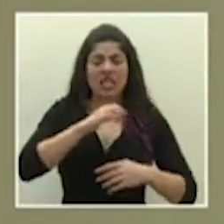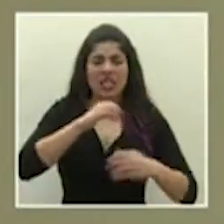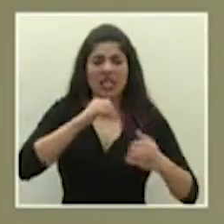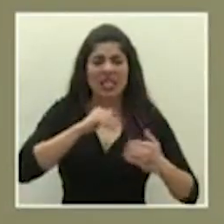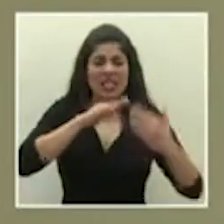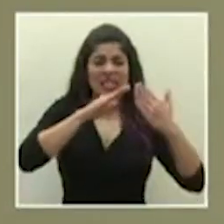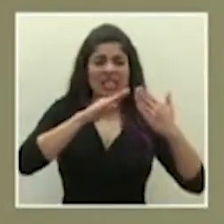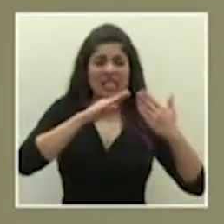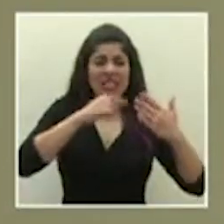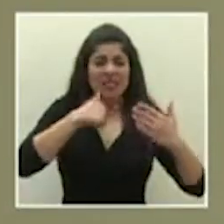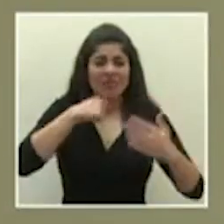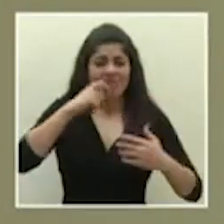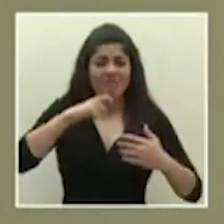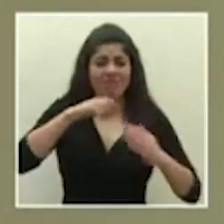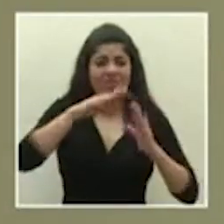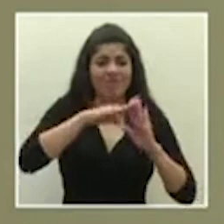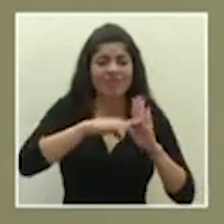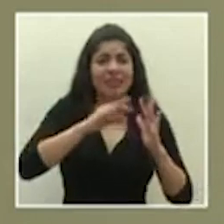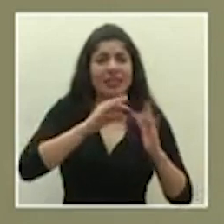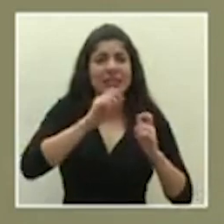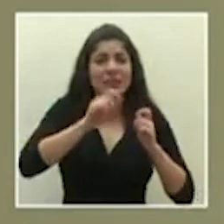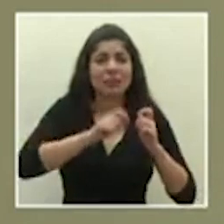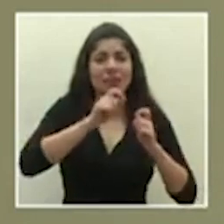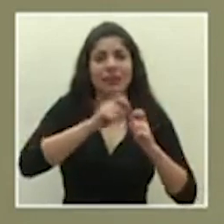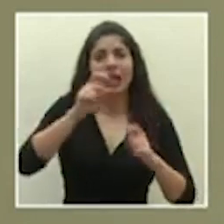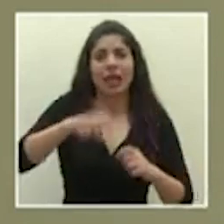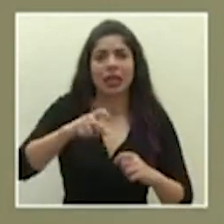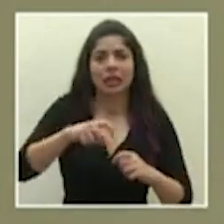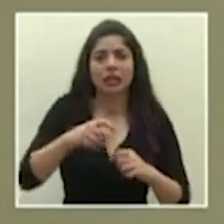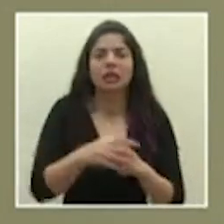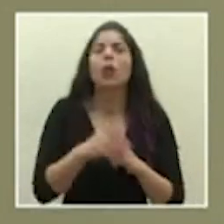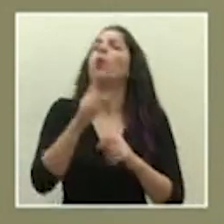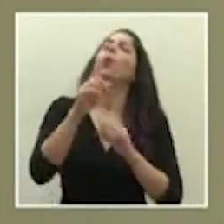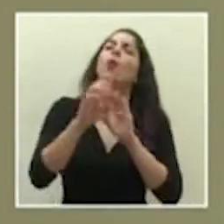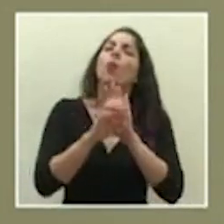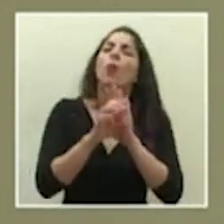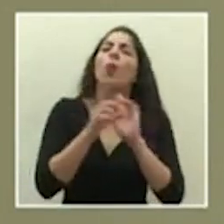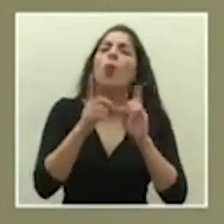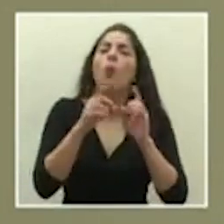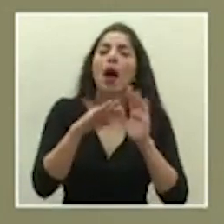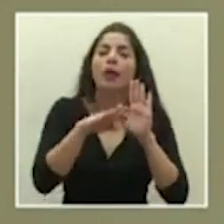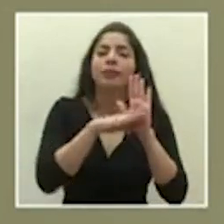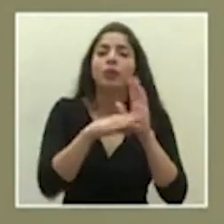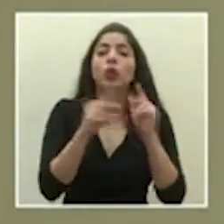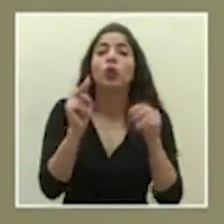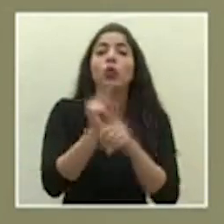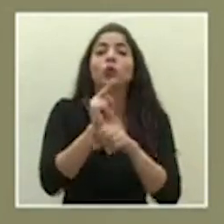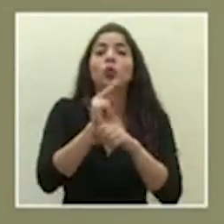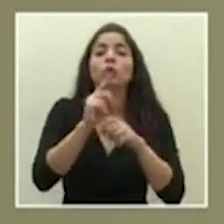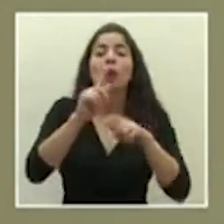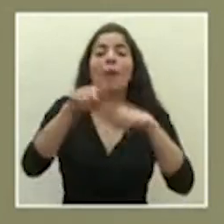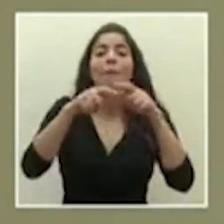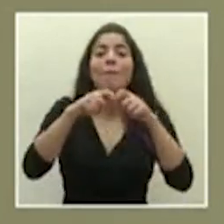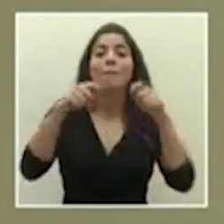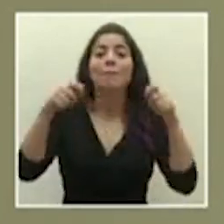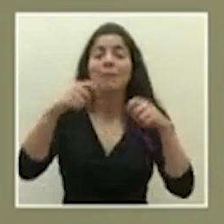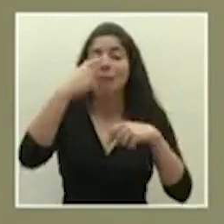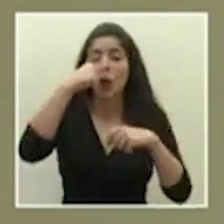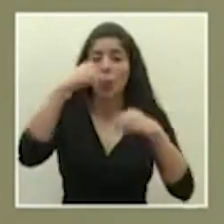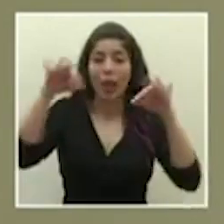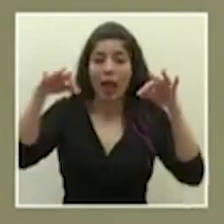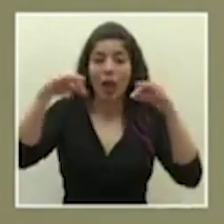requerir de algunas medidas específicas entre una de ellas fue la utilización de pañuelos que lograra